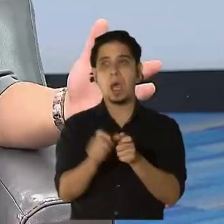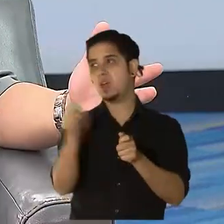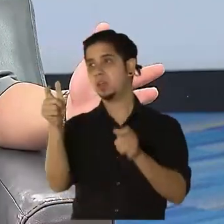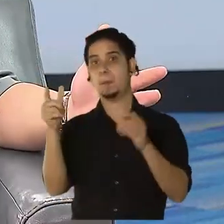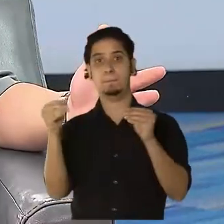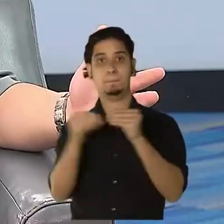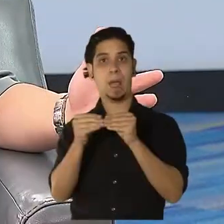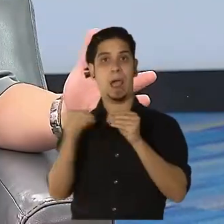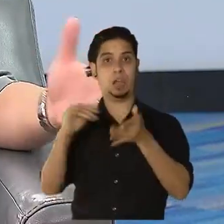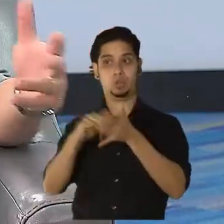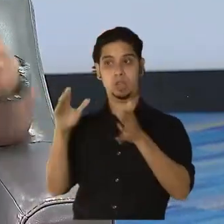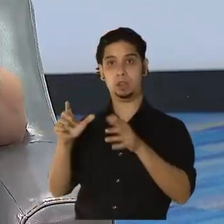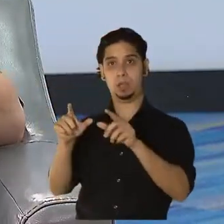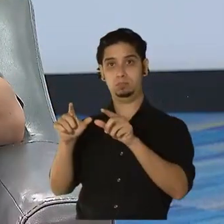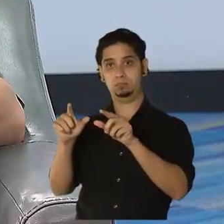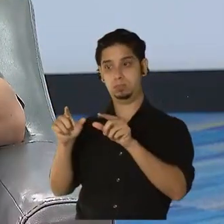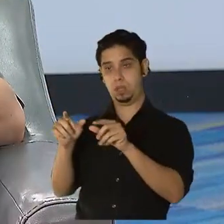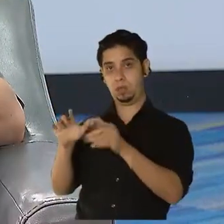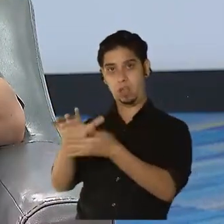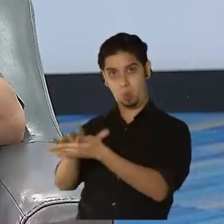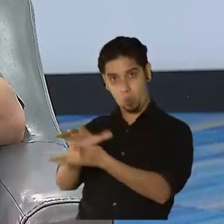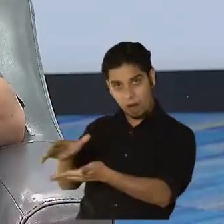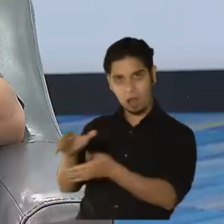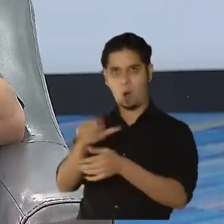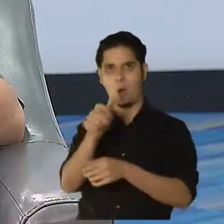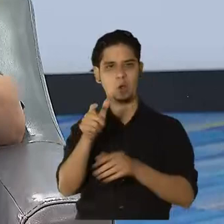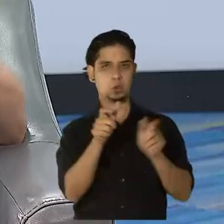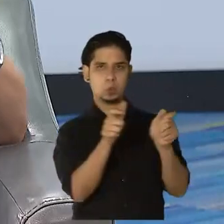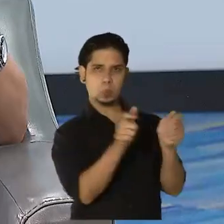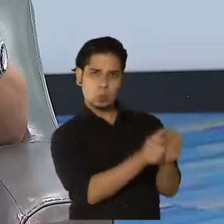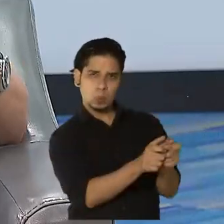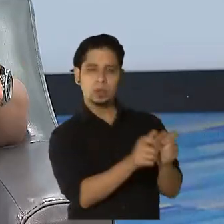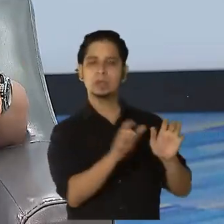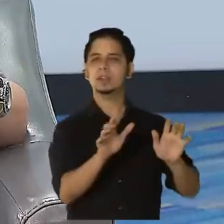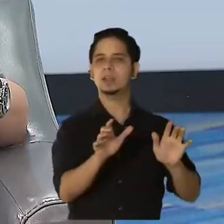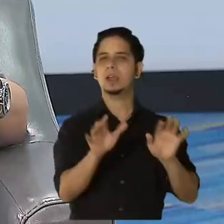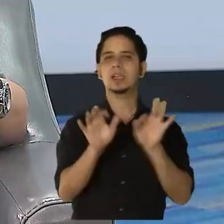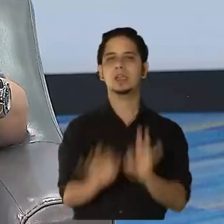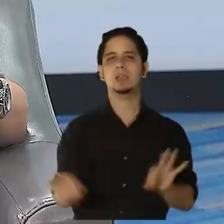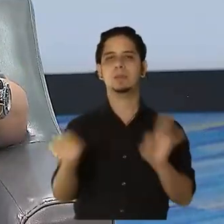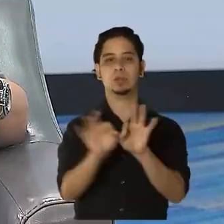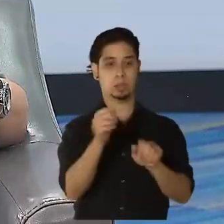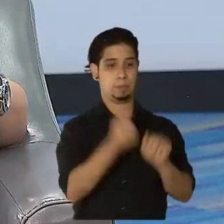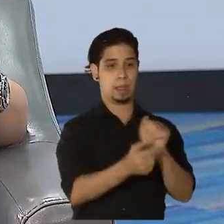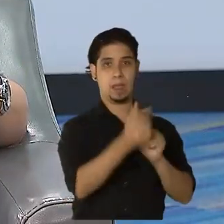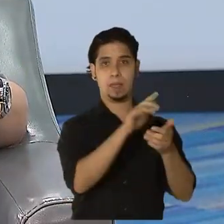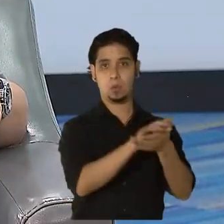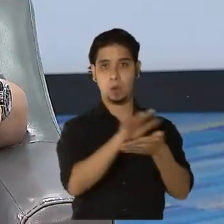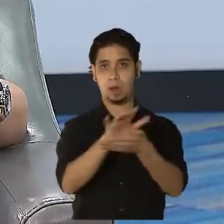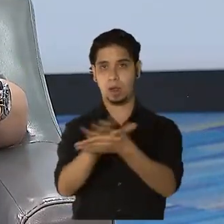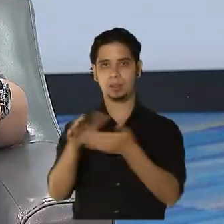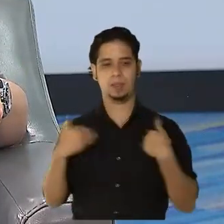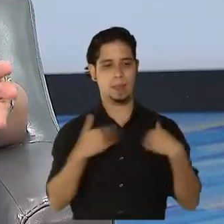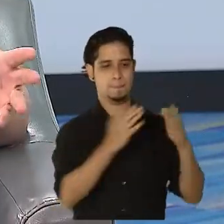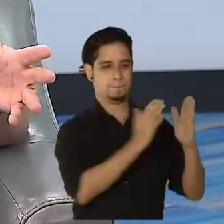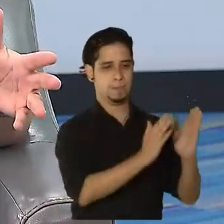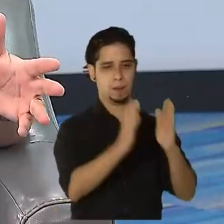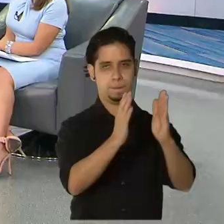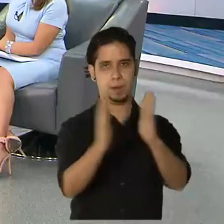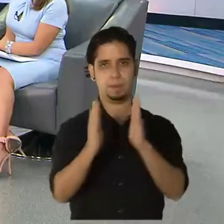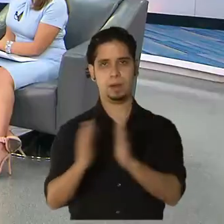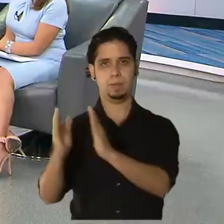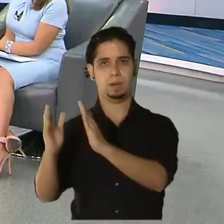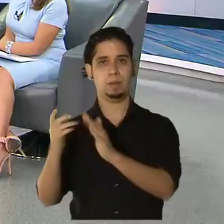más estudiantes de educación especial, menos estudiantes de educación. Así que tiene que haber un plan para cada escuela, de cómo va a ser. El